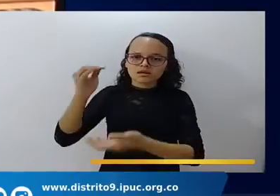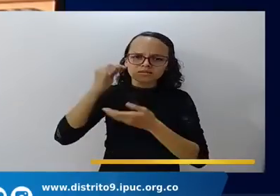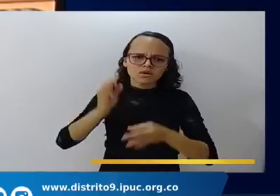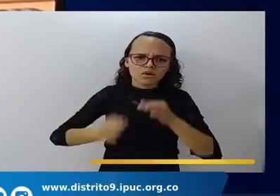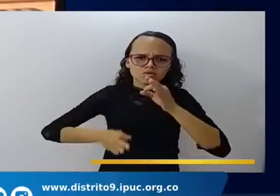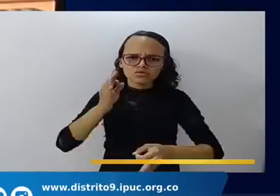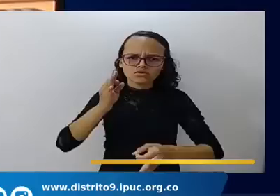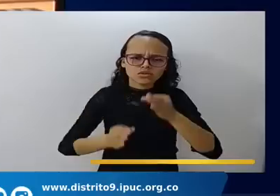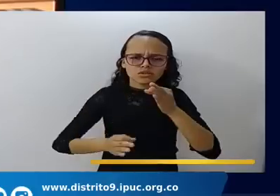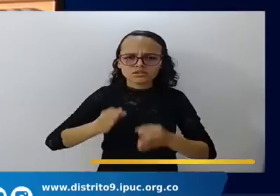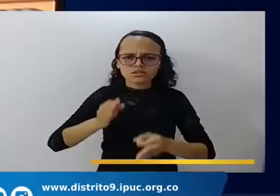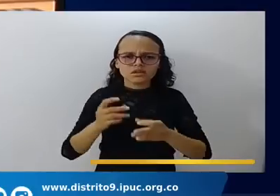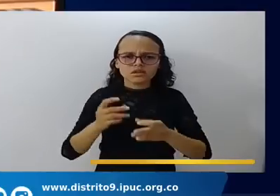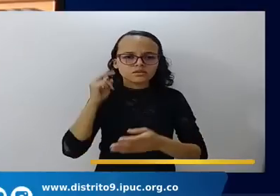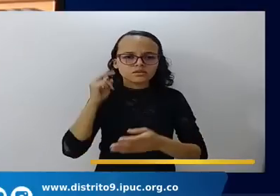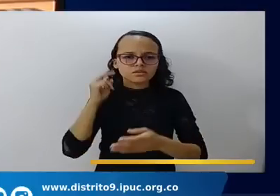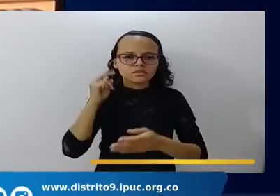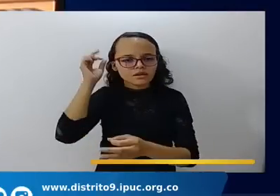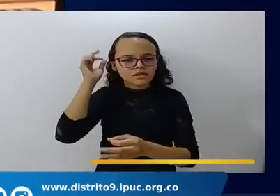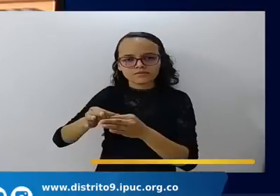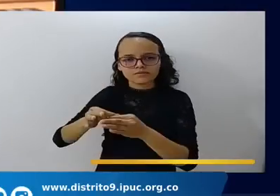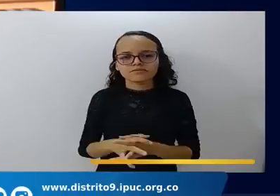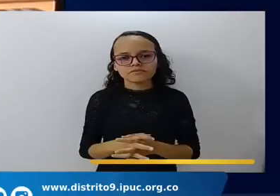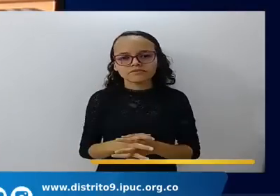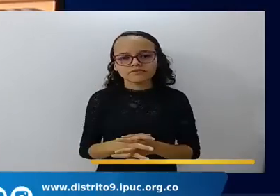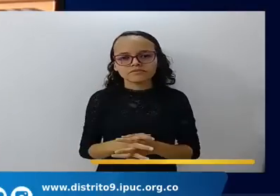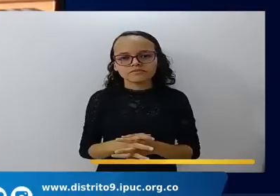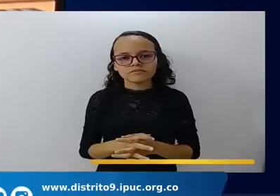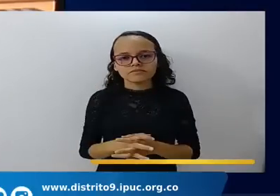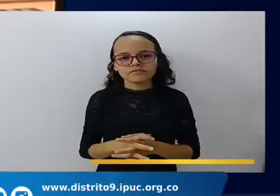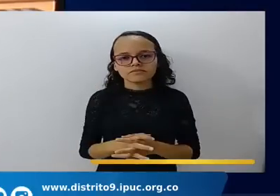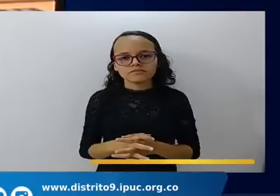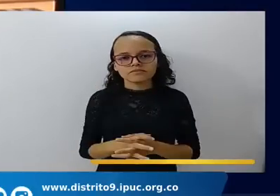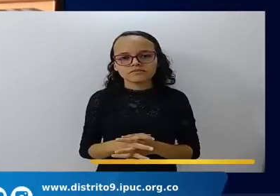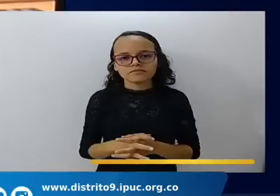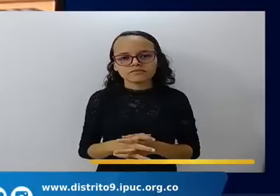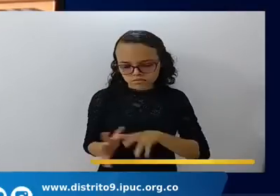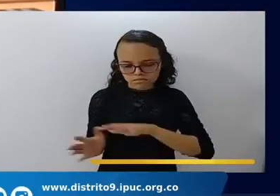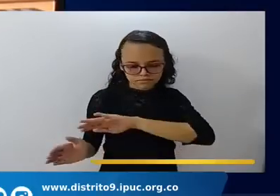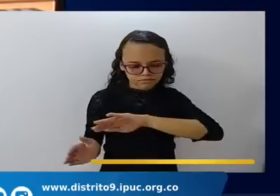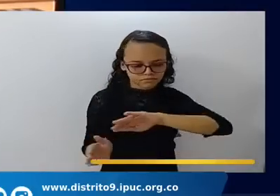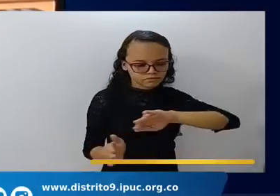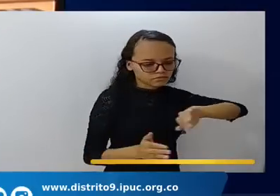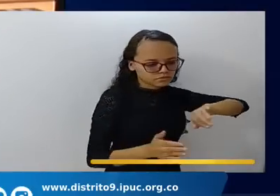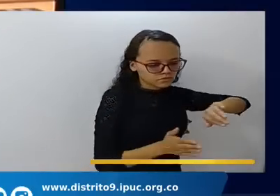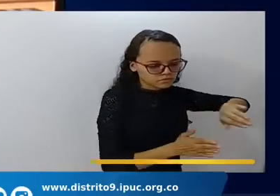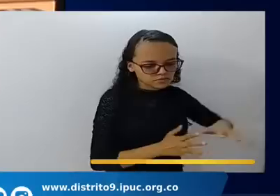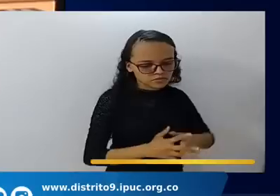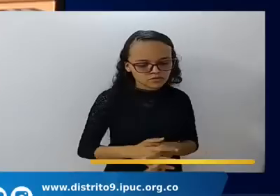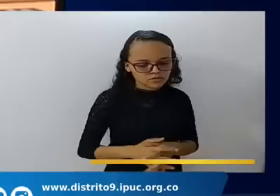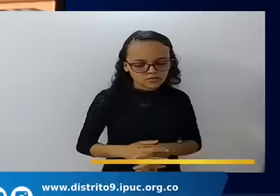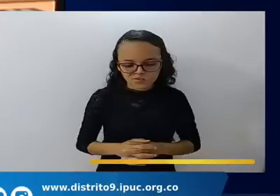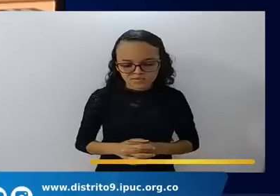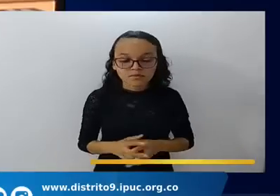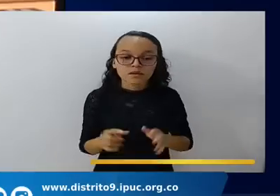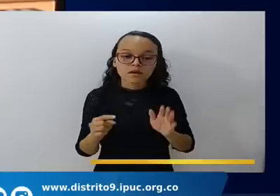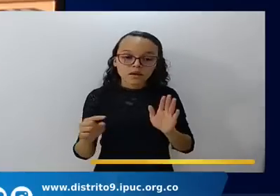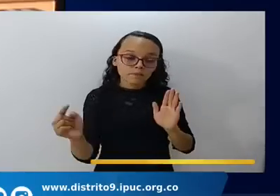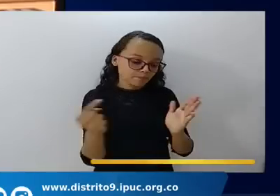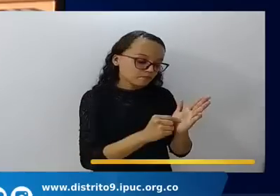que viene por la fe. Y aquí viene, entonces, donde quiero